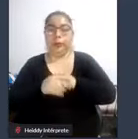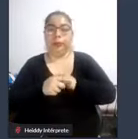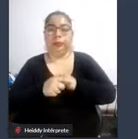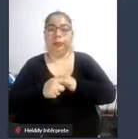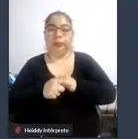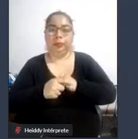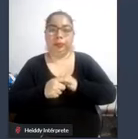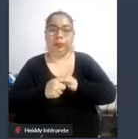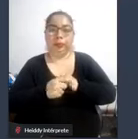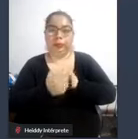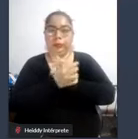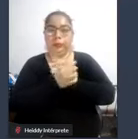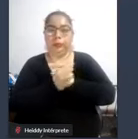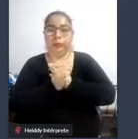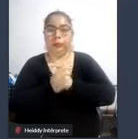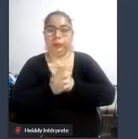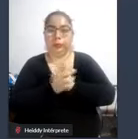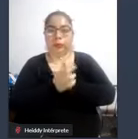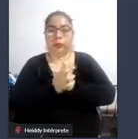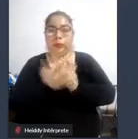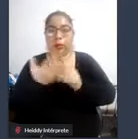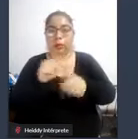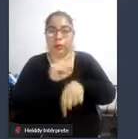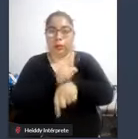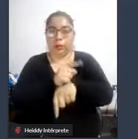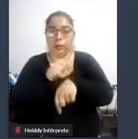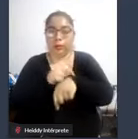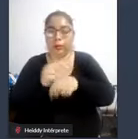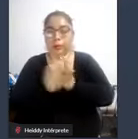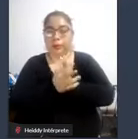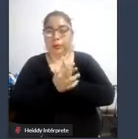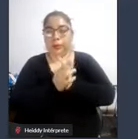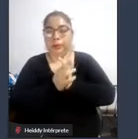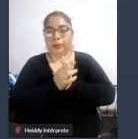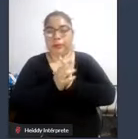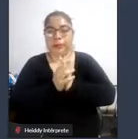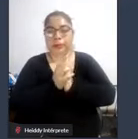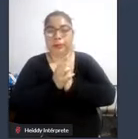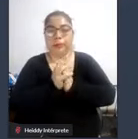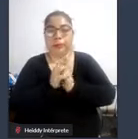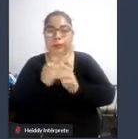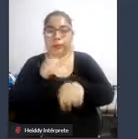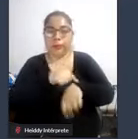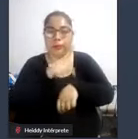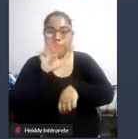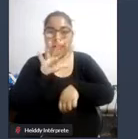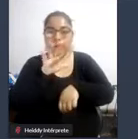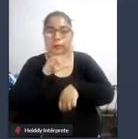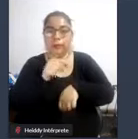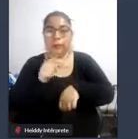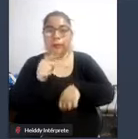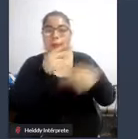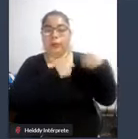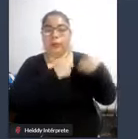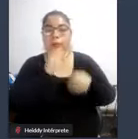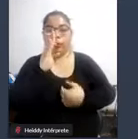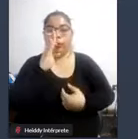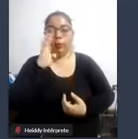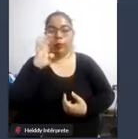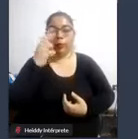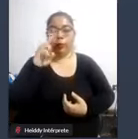producción que tenemos que correr con el tiempo vamos a darle entonces los cinco minutos que corresponde al señor Fernando